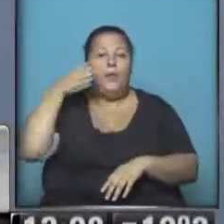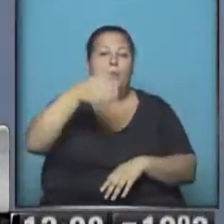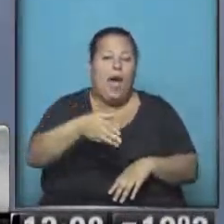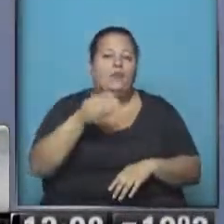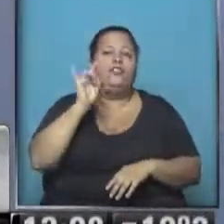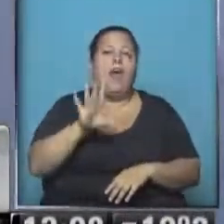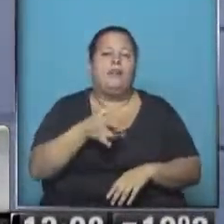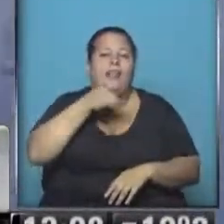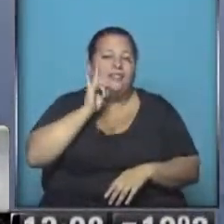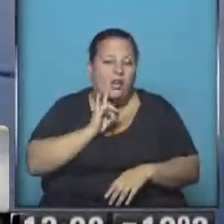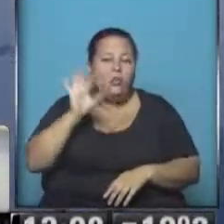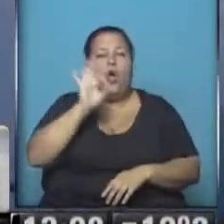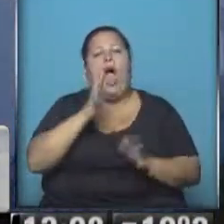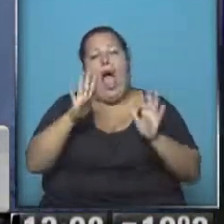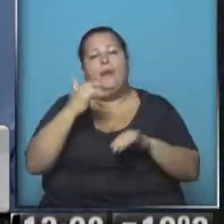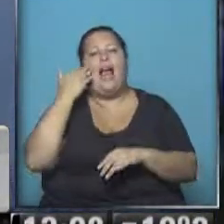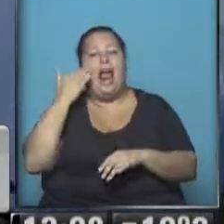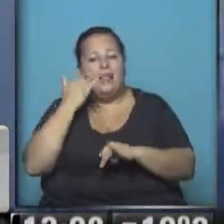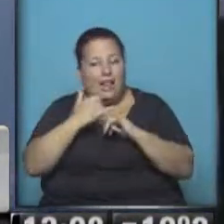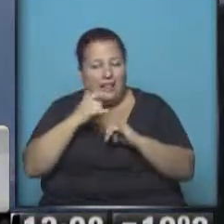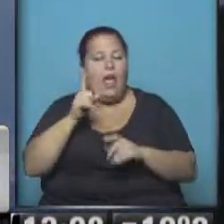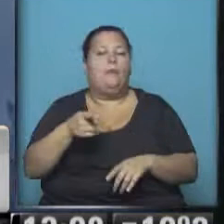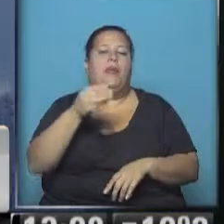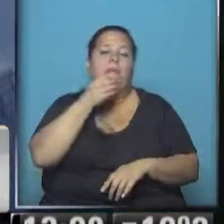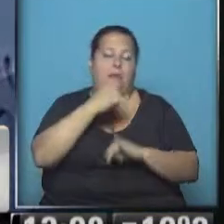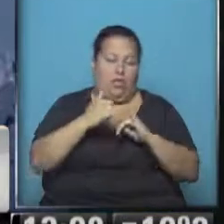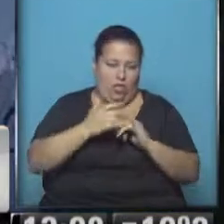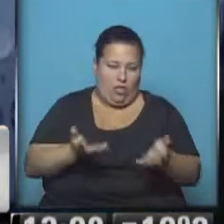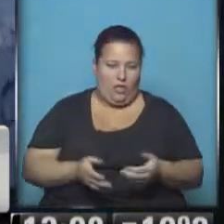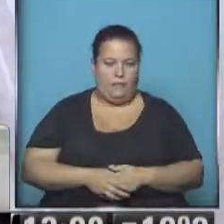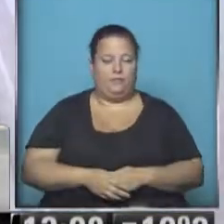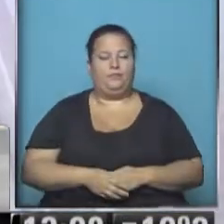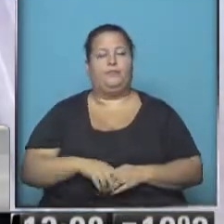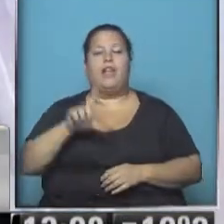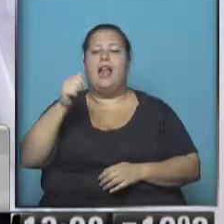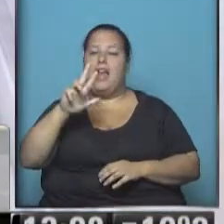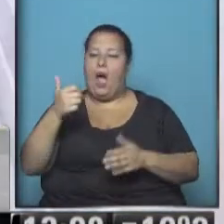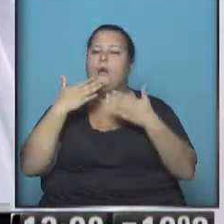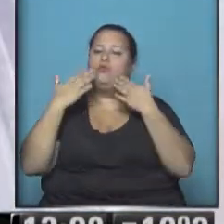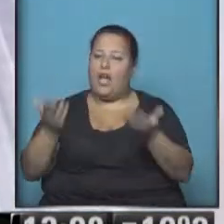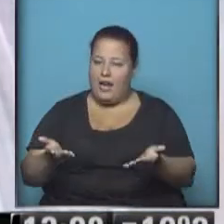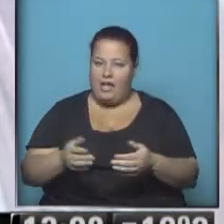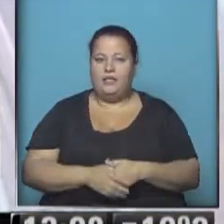aquí para tomar el desayuno o también la merienda y, por supuesto, el almuerzo. Laura Mayoki, muchísimas gracias. Gracias, y seguimos con el...